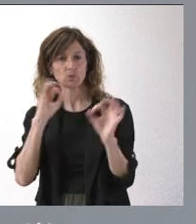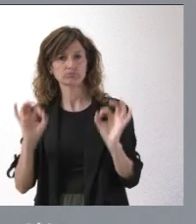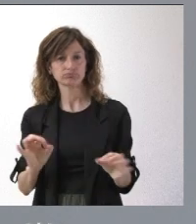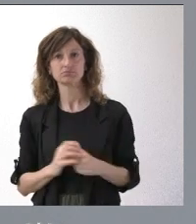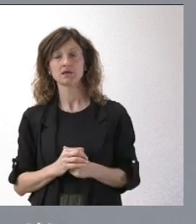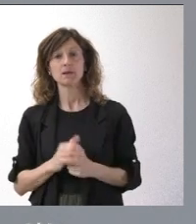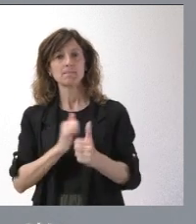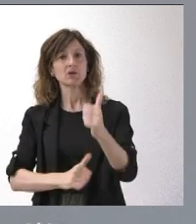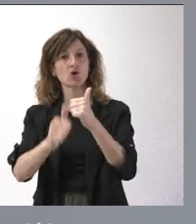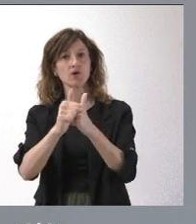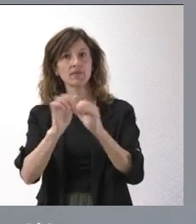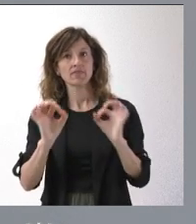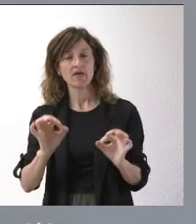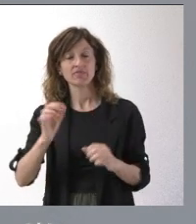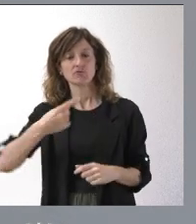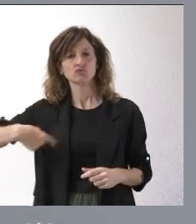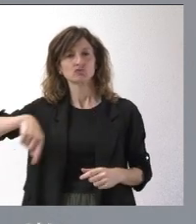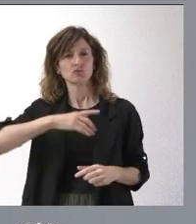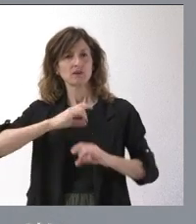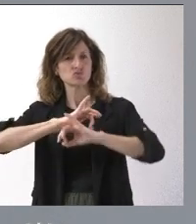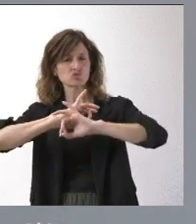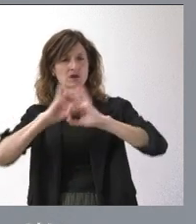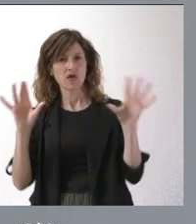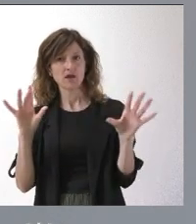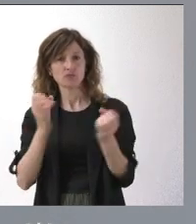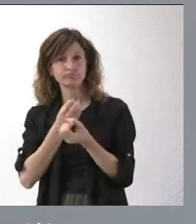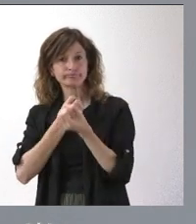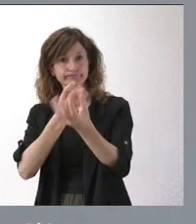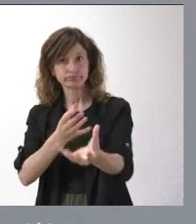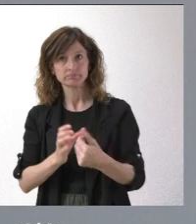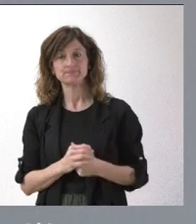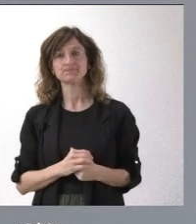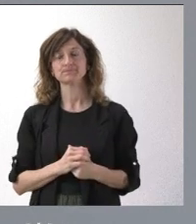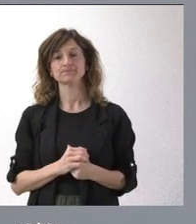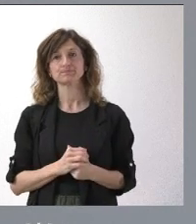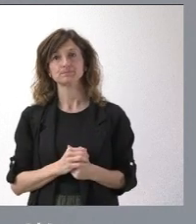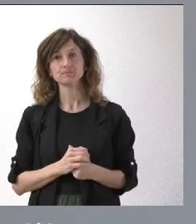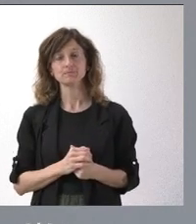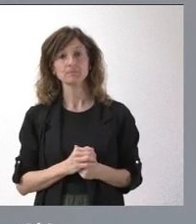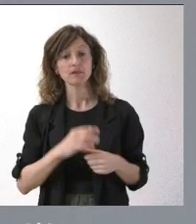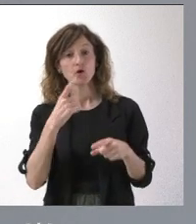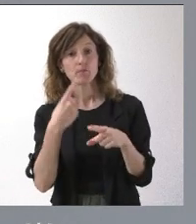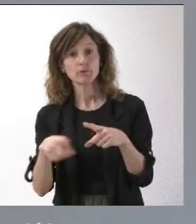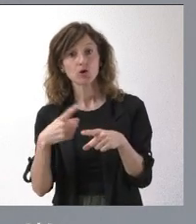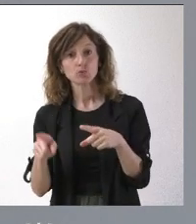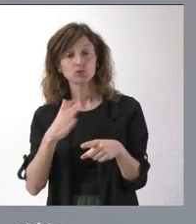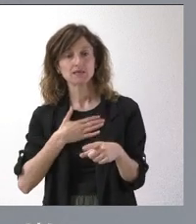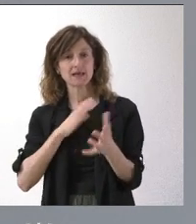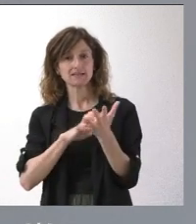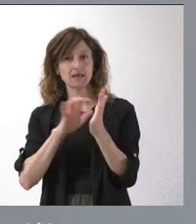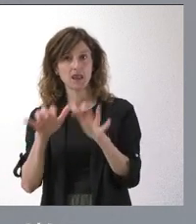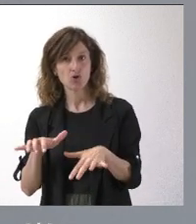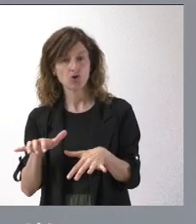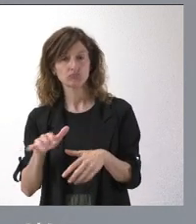es una prioridad. Y desde aquí queremos ser muy claros y lanzar un mensaje muy preciso. Los productos de Castilla y León